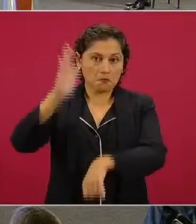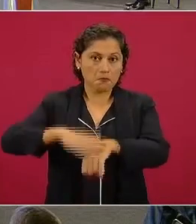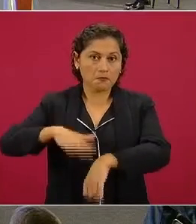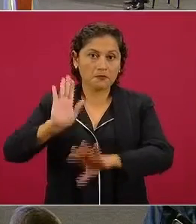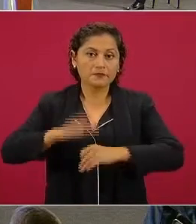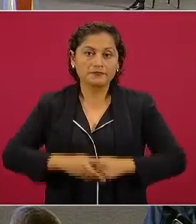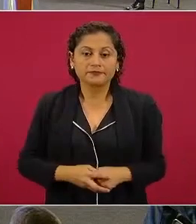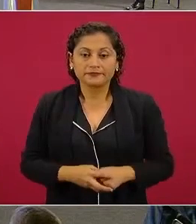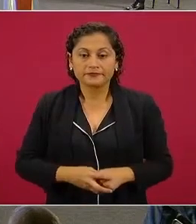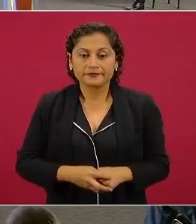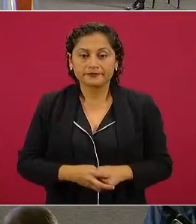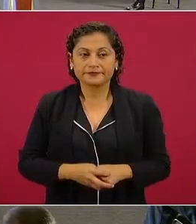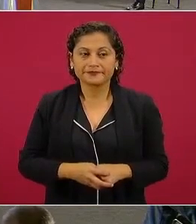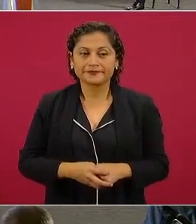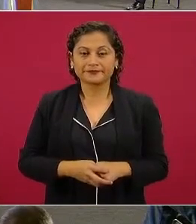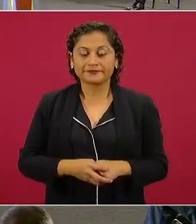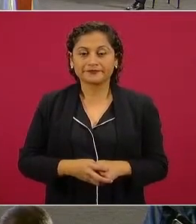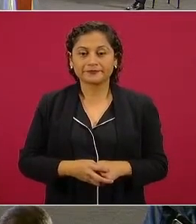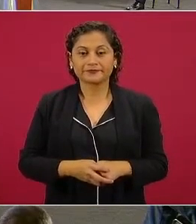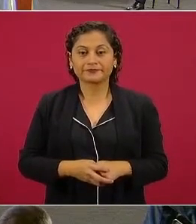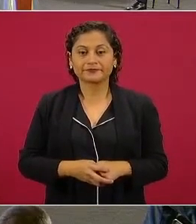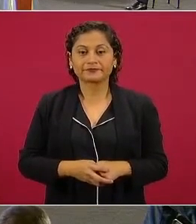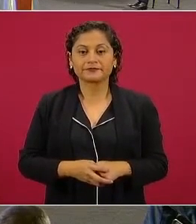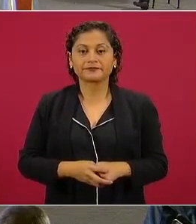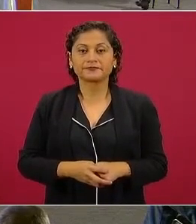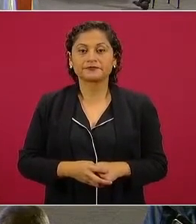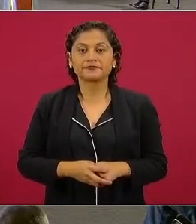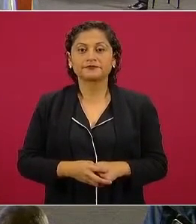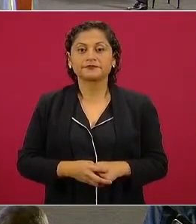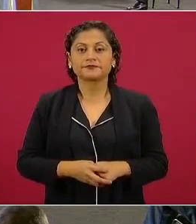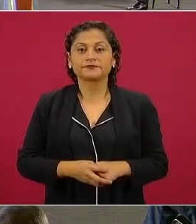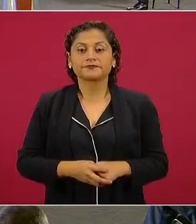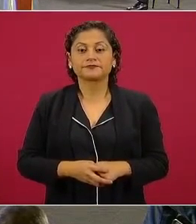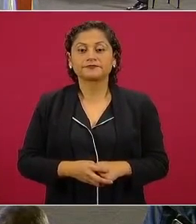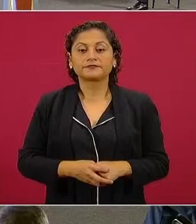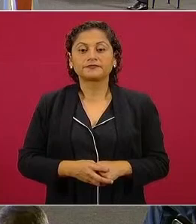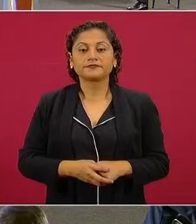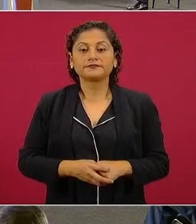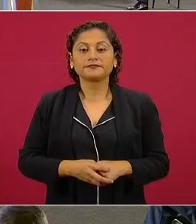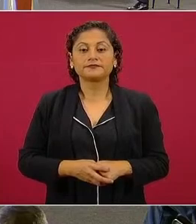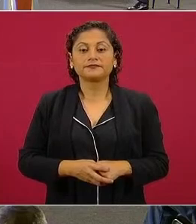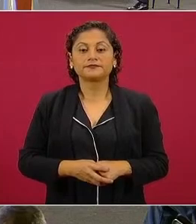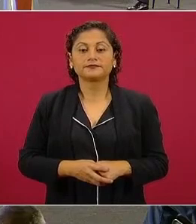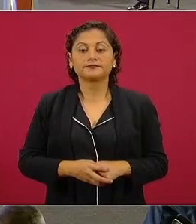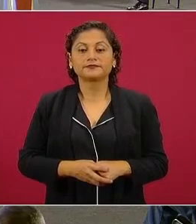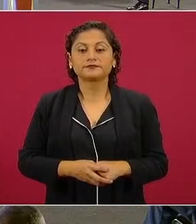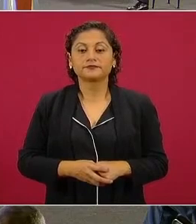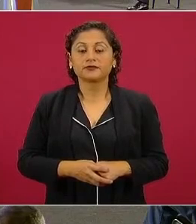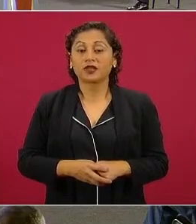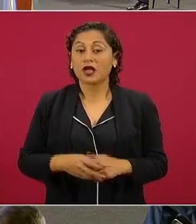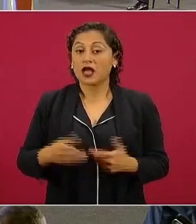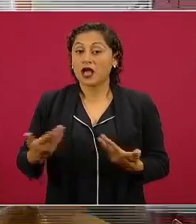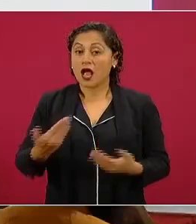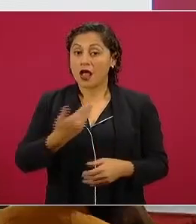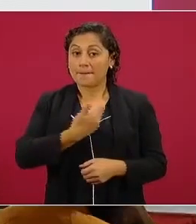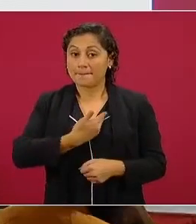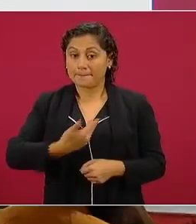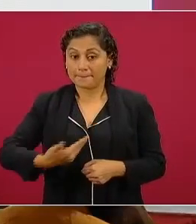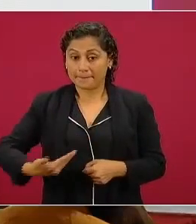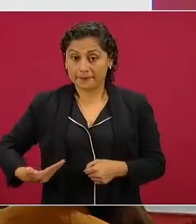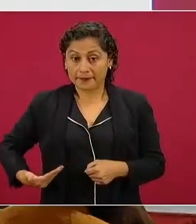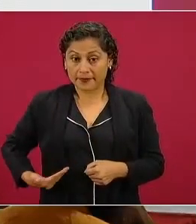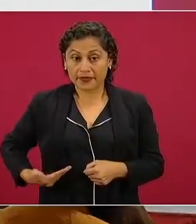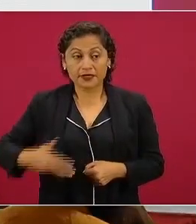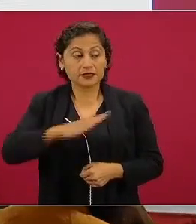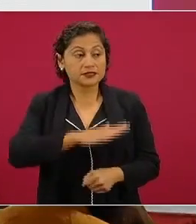no habrá divorcio entre el poder y el pueblo nunca perderé